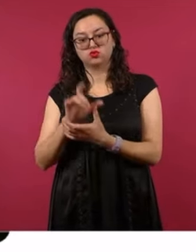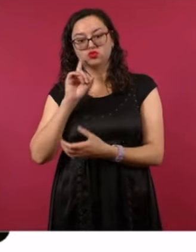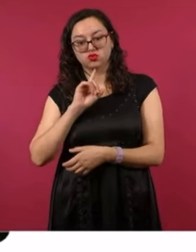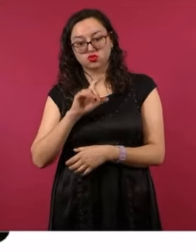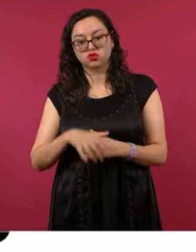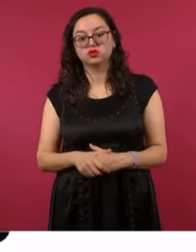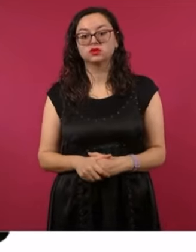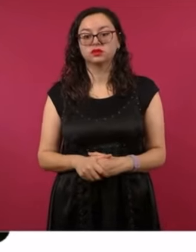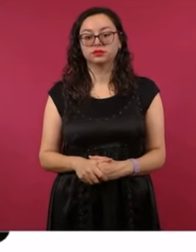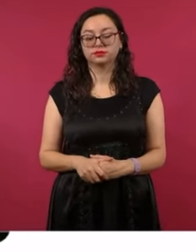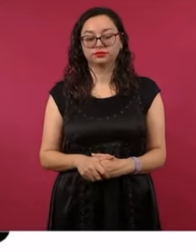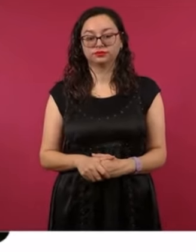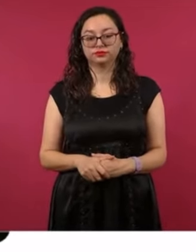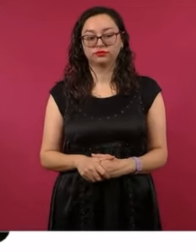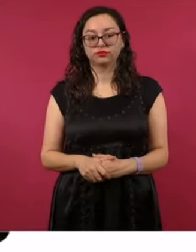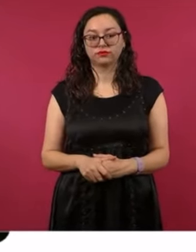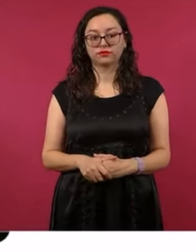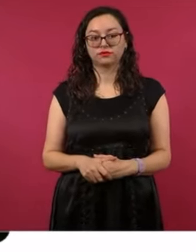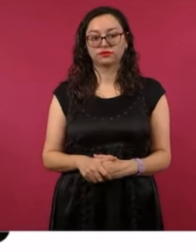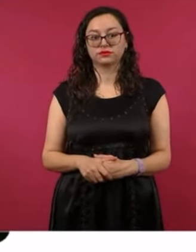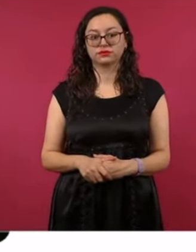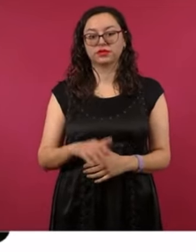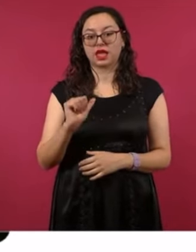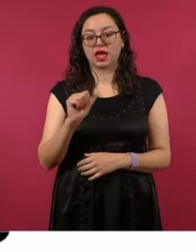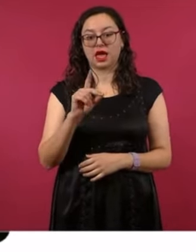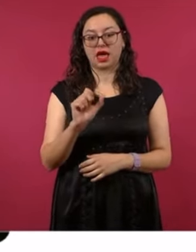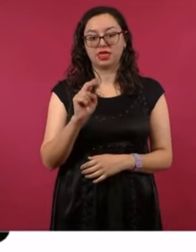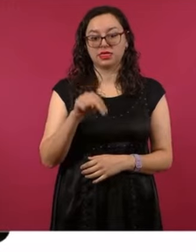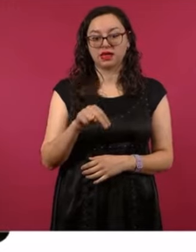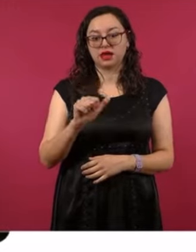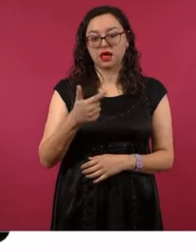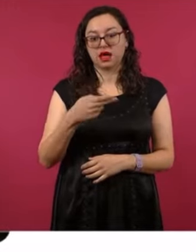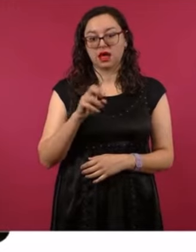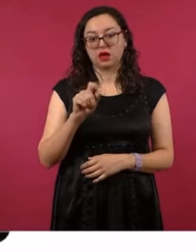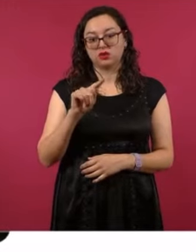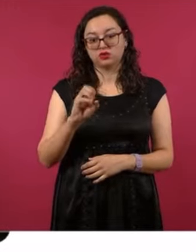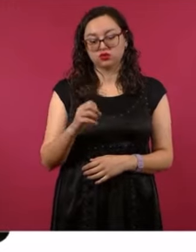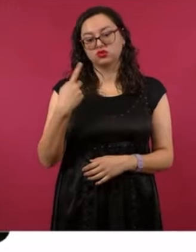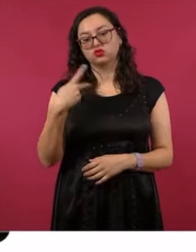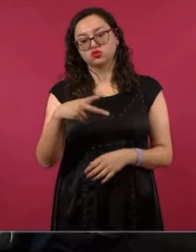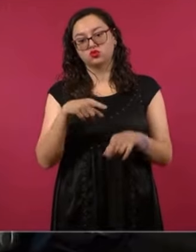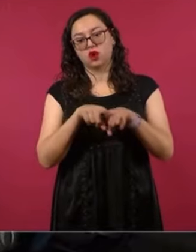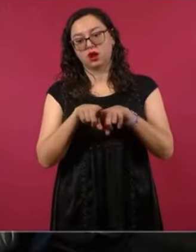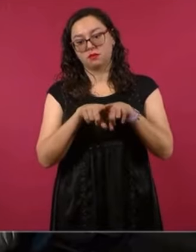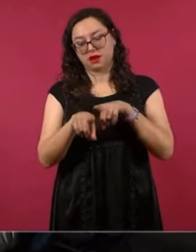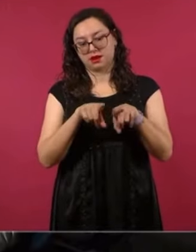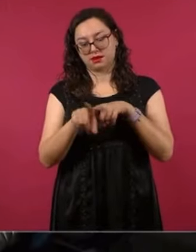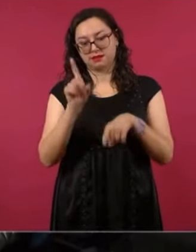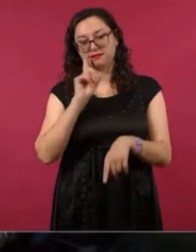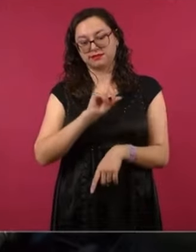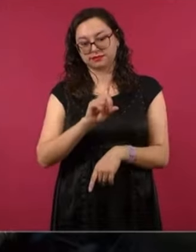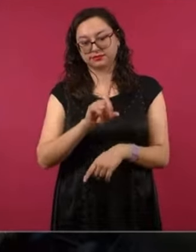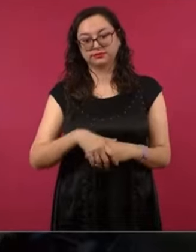hermana de Adán Augusto López Hernández y